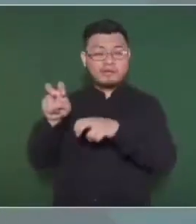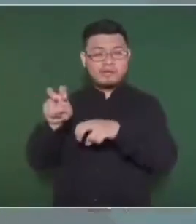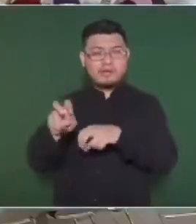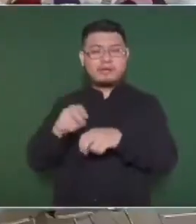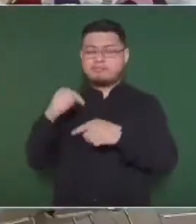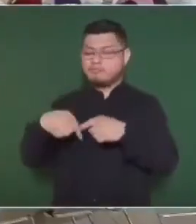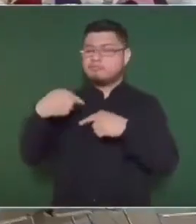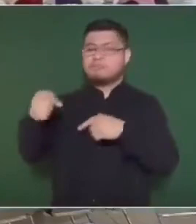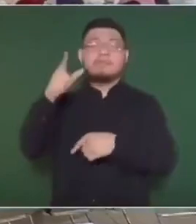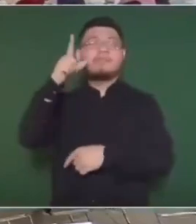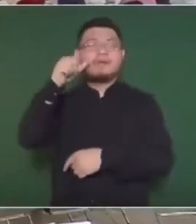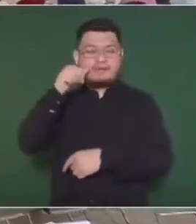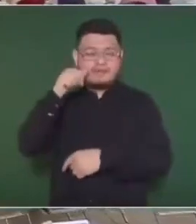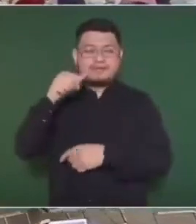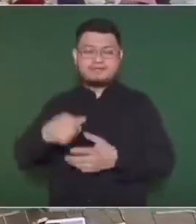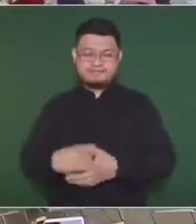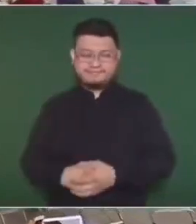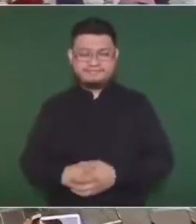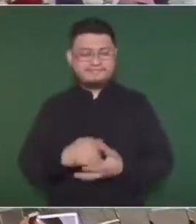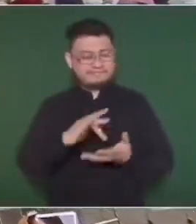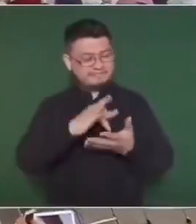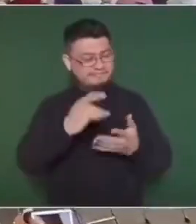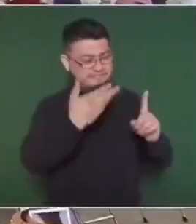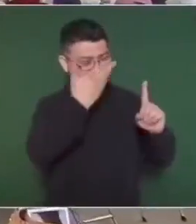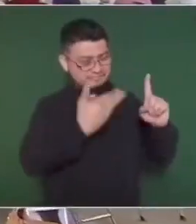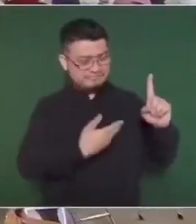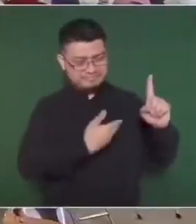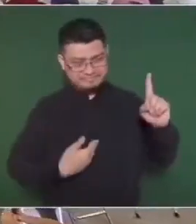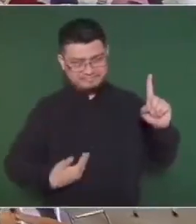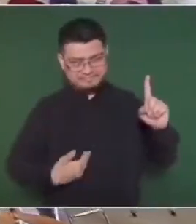del día de mañana. Muchas gracias, señor presidente.